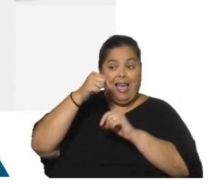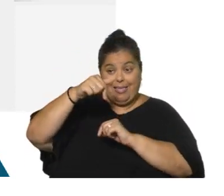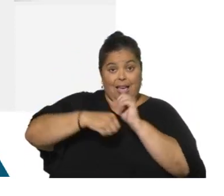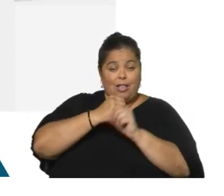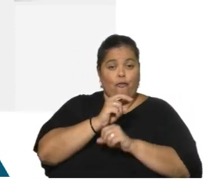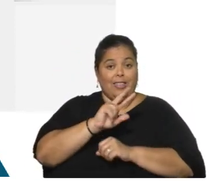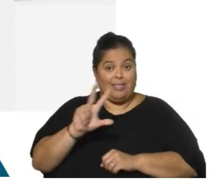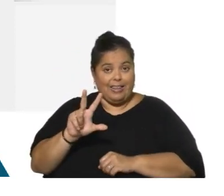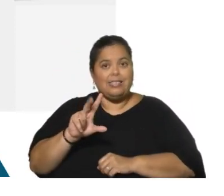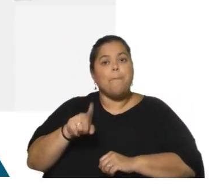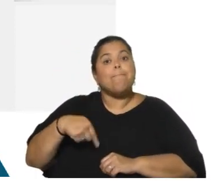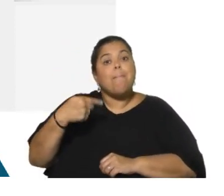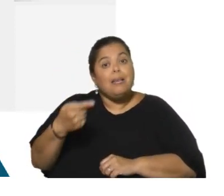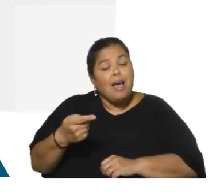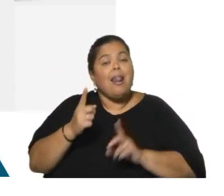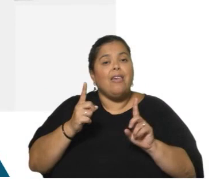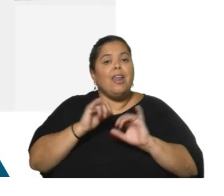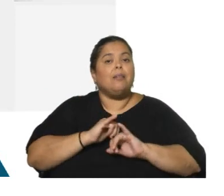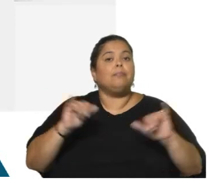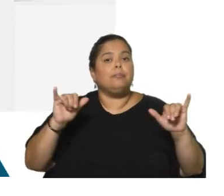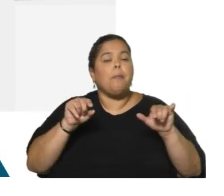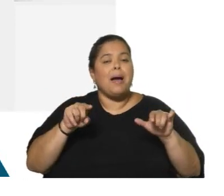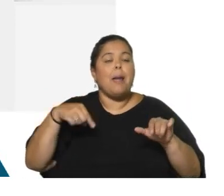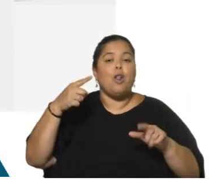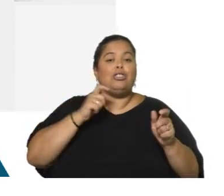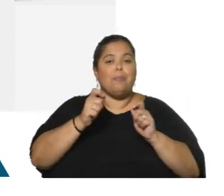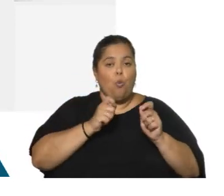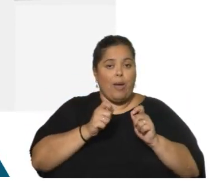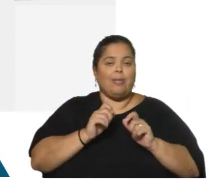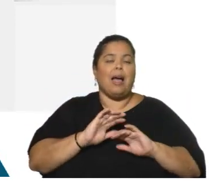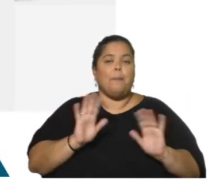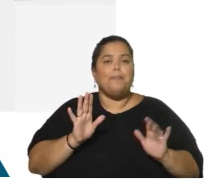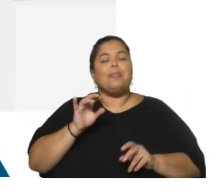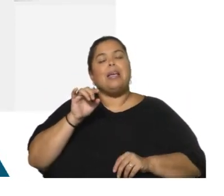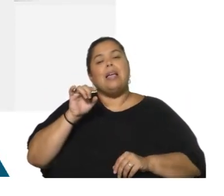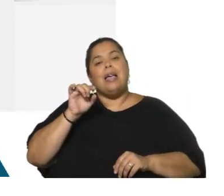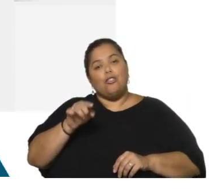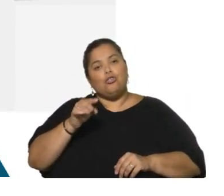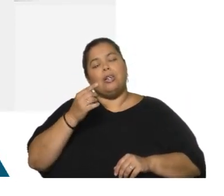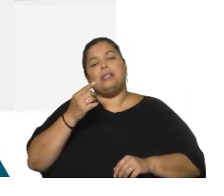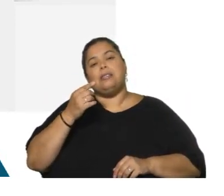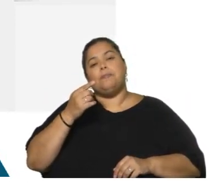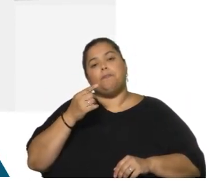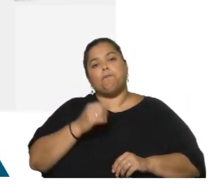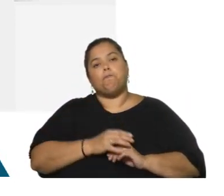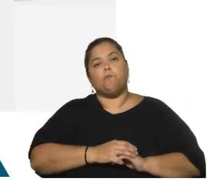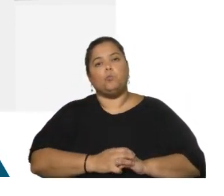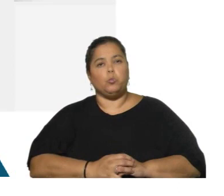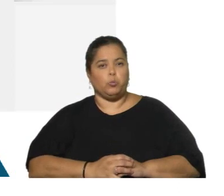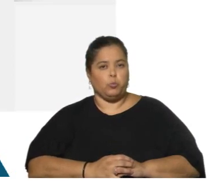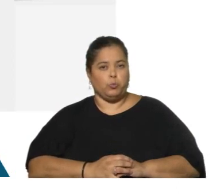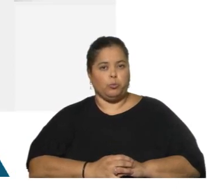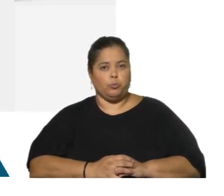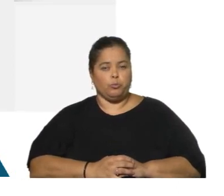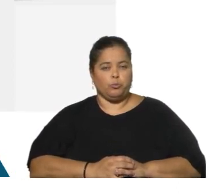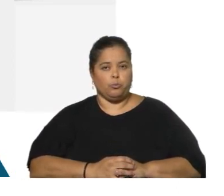conocer los datos de la próxima encuesta, pero obviamente ya los recogieron antes de esta información. O sea que el efecto que esto pueda tener, este dato de 2022, se